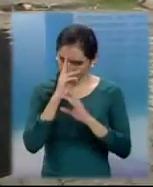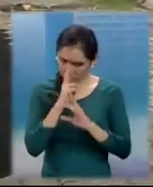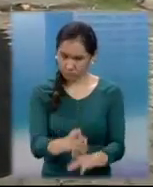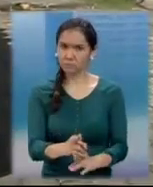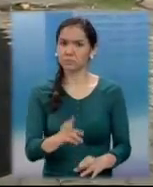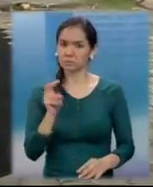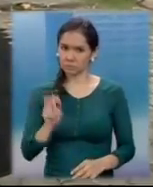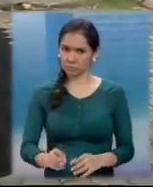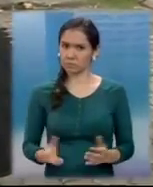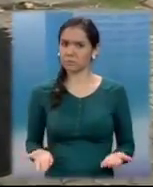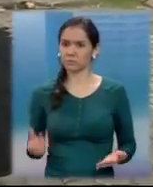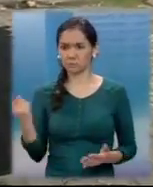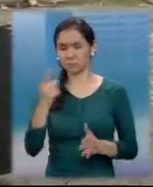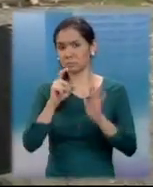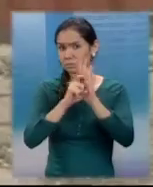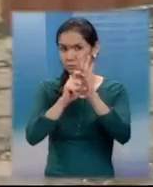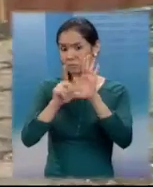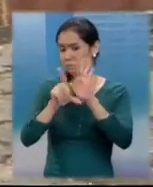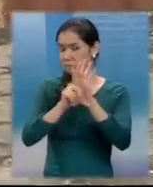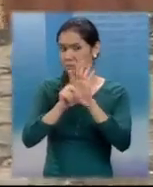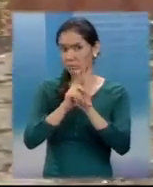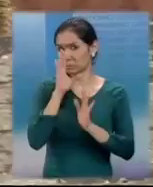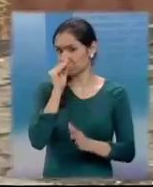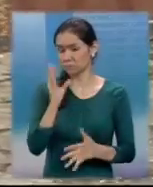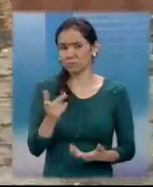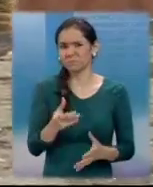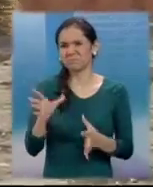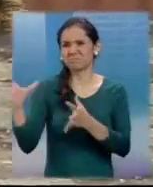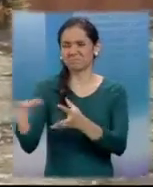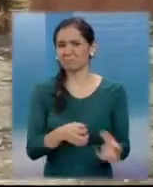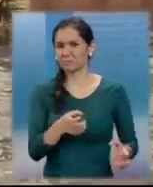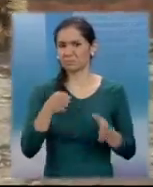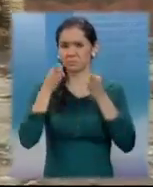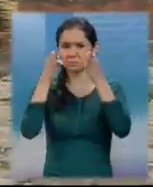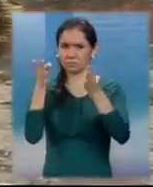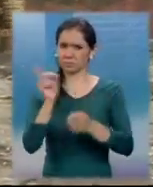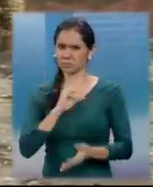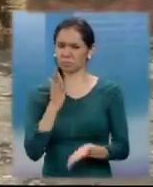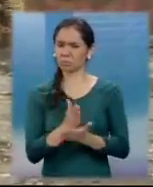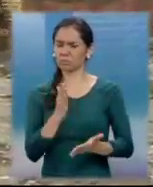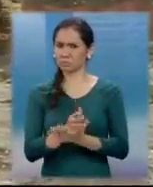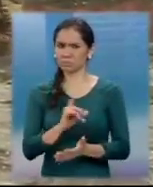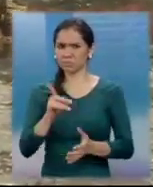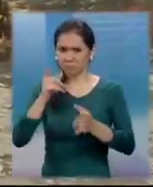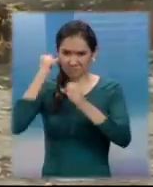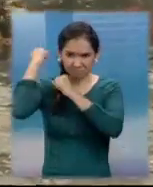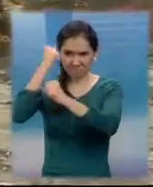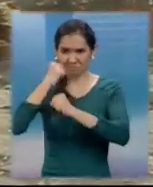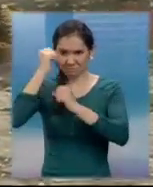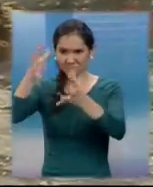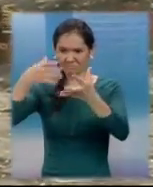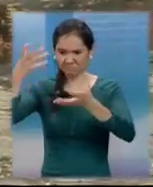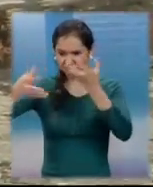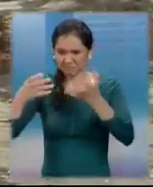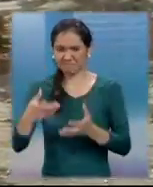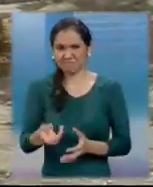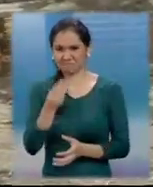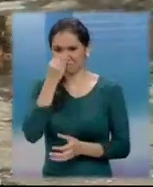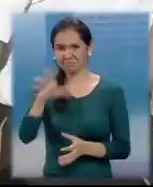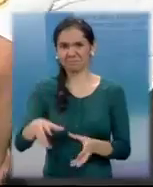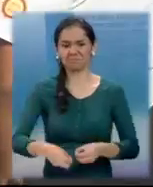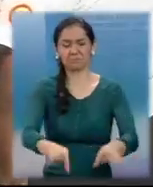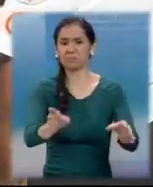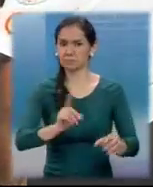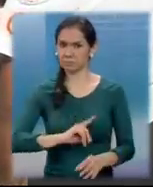respetable según el código de ley. Y no hacer eso, va a ir a escarbar la tumba, por ejemplo, y sacarlos y dejarlos en la vía